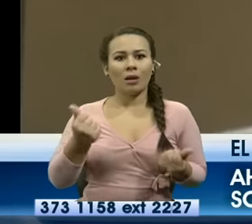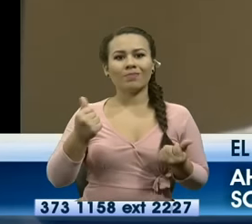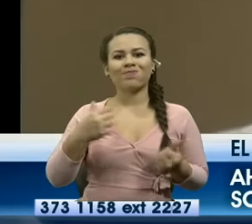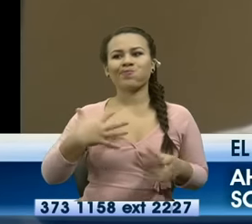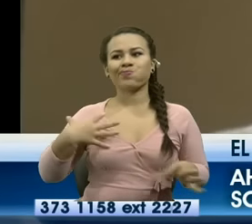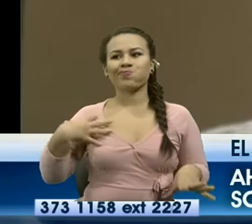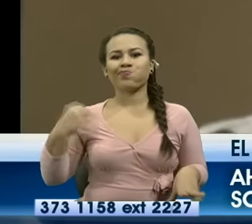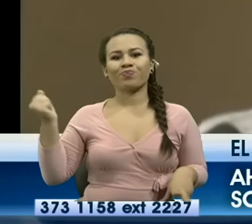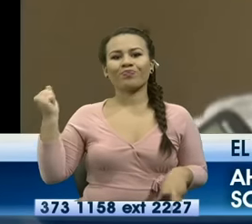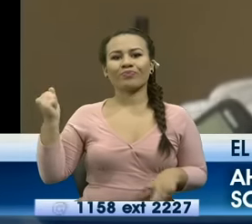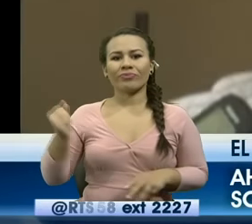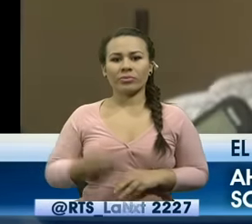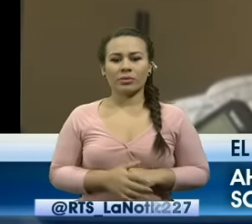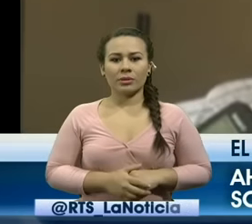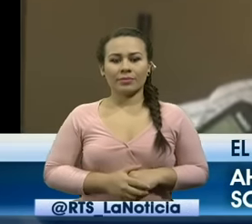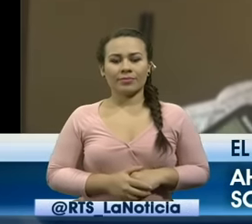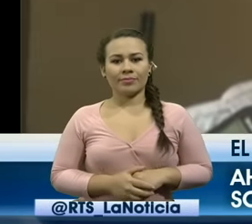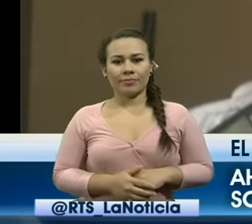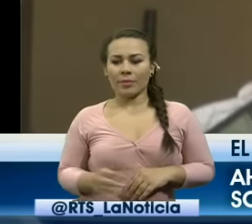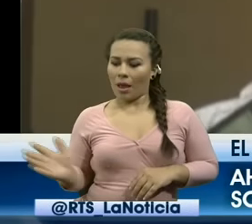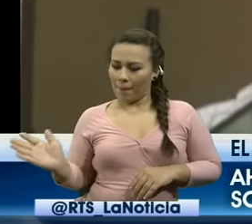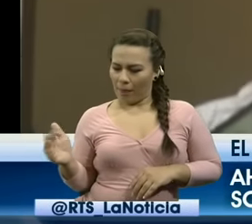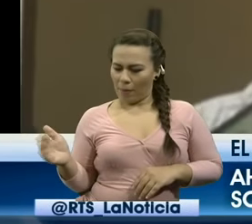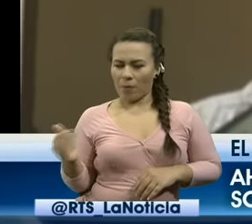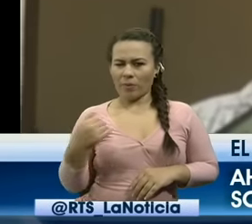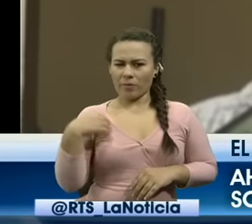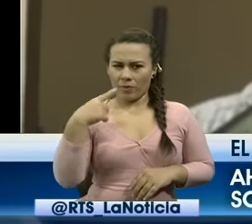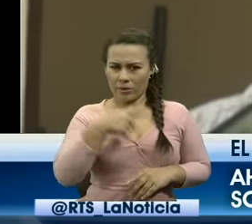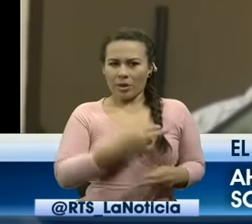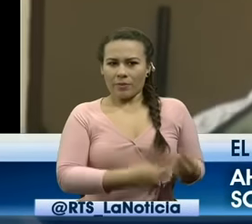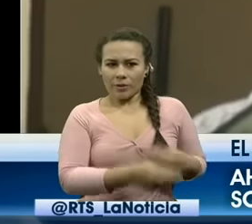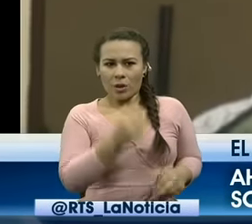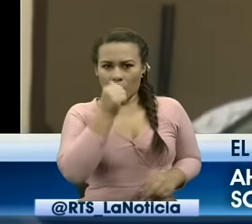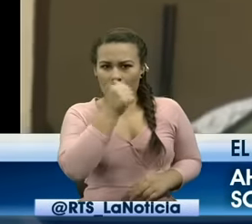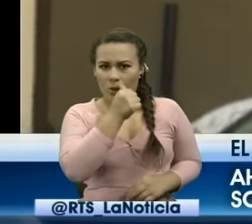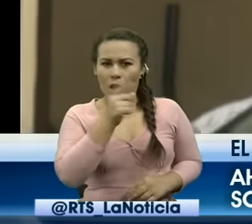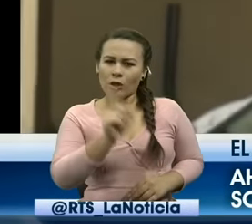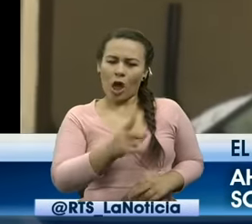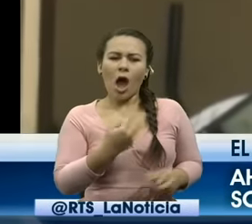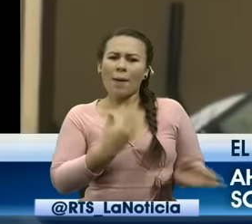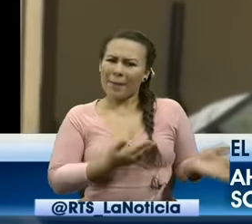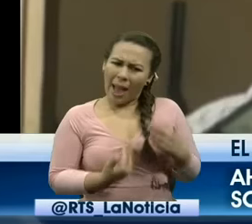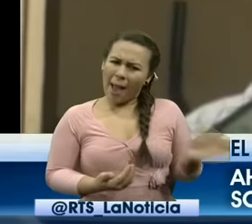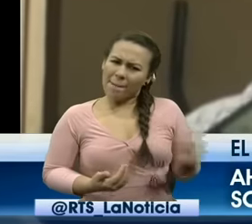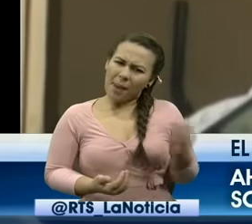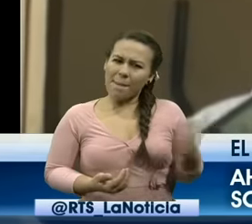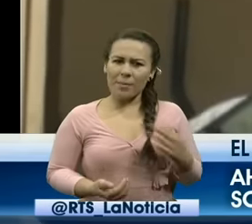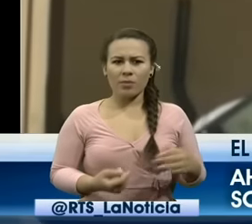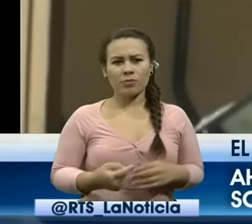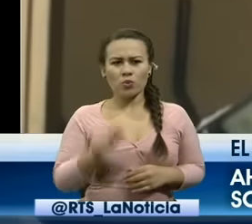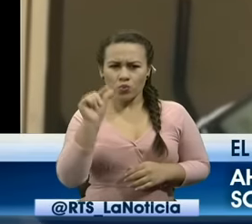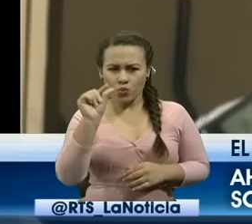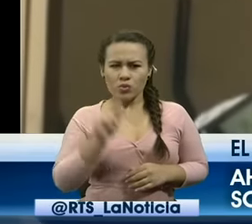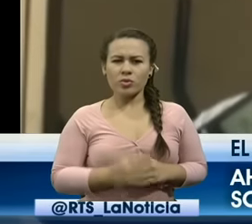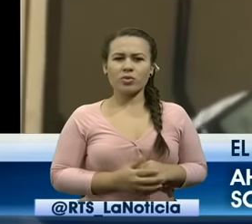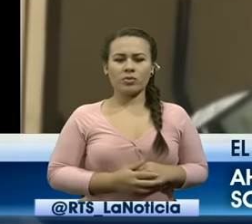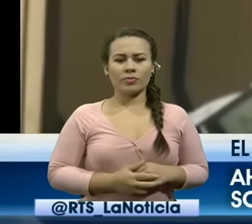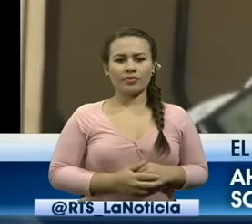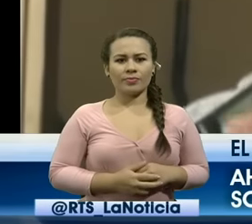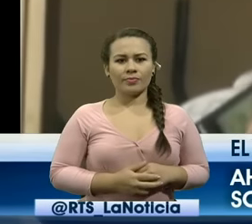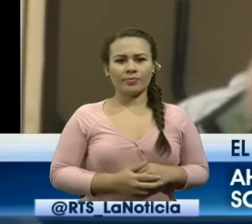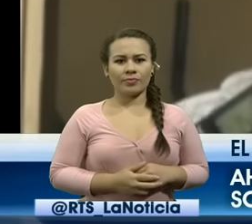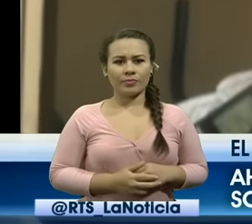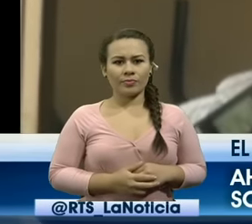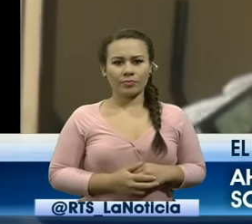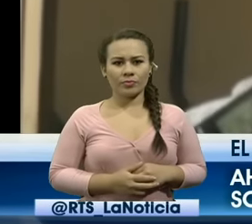dice vamos para que me vayan a vender acá le digo yo me voy al mercado ahorita no dice estás un ratito y se